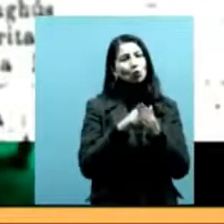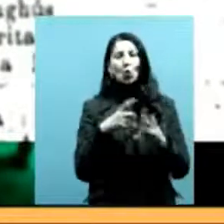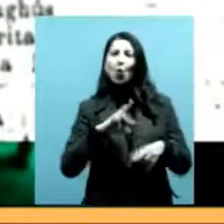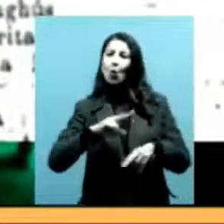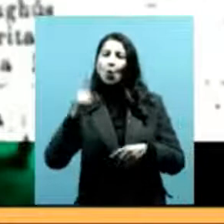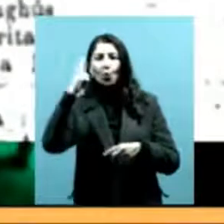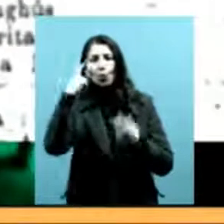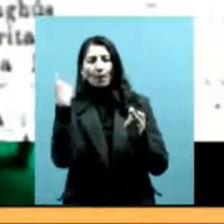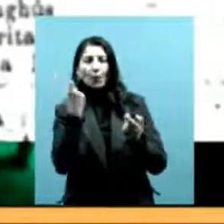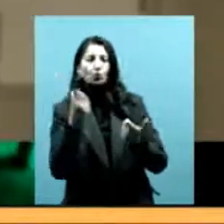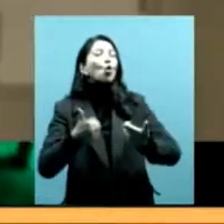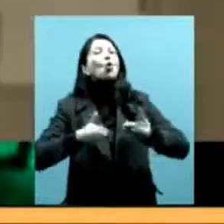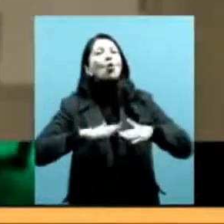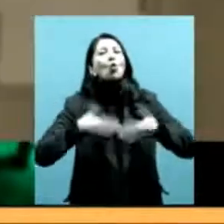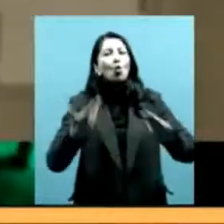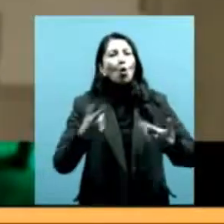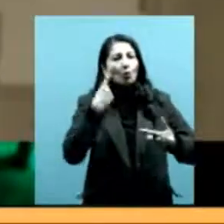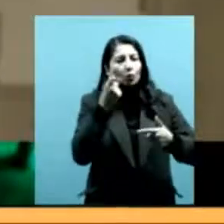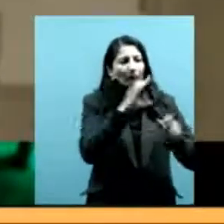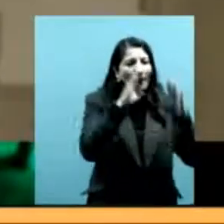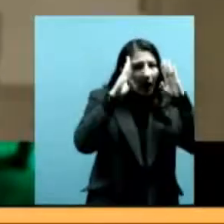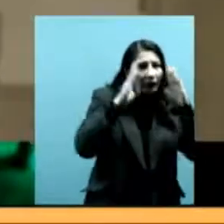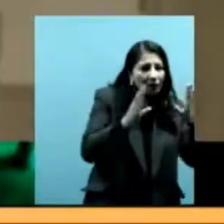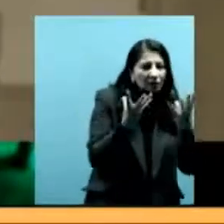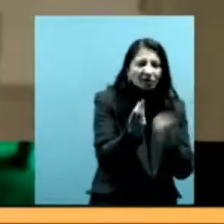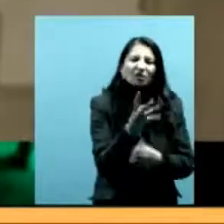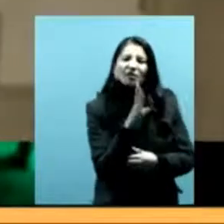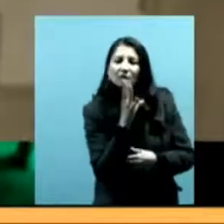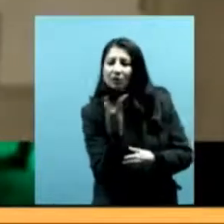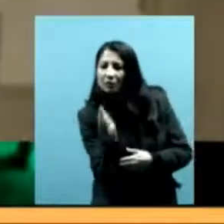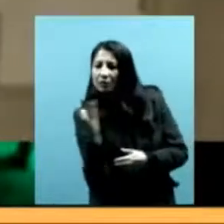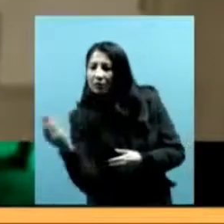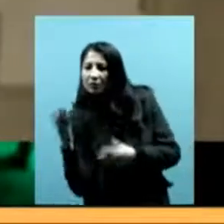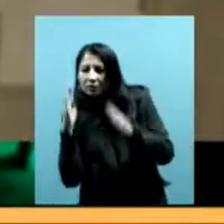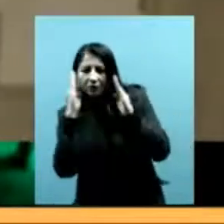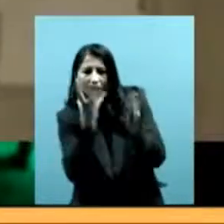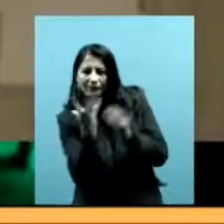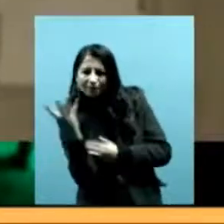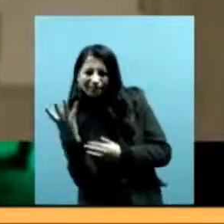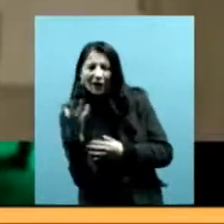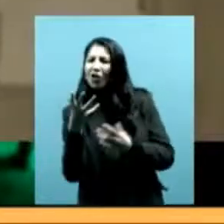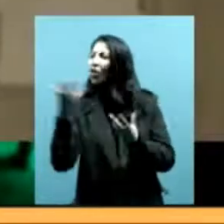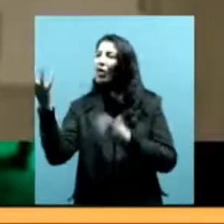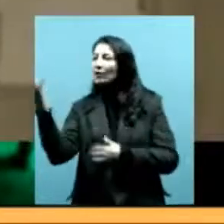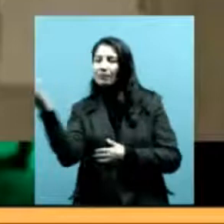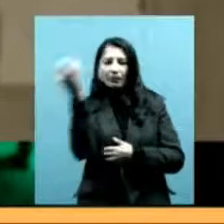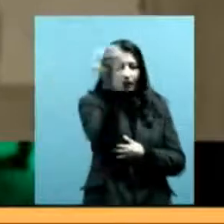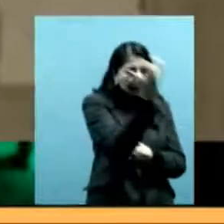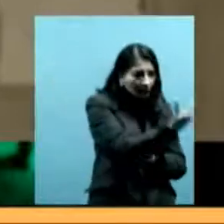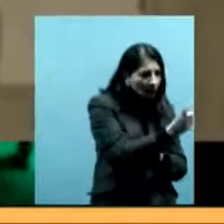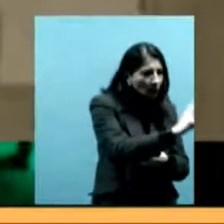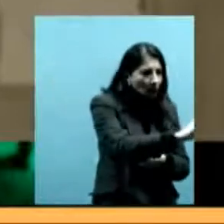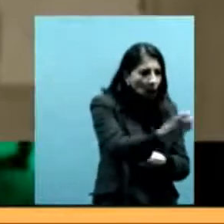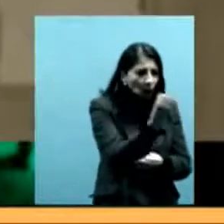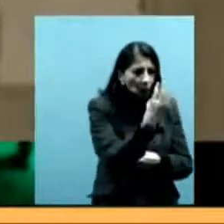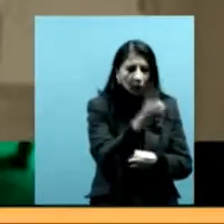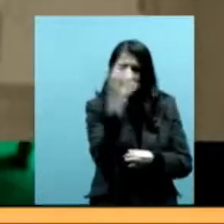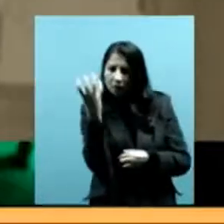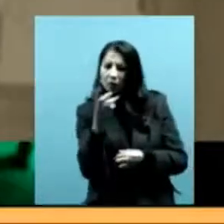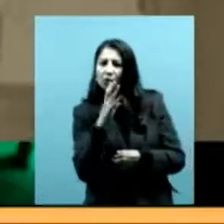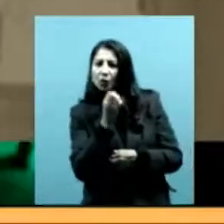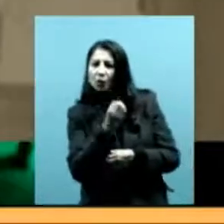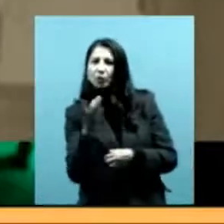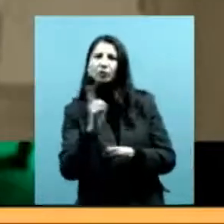evidencias para denunciar otras cosas. Y esto nos lleva entonces a la segunda lógica. Si dejamos de lado la lógica de los papeles